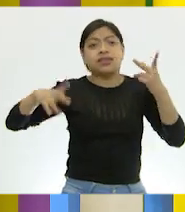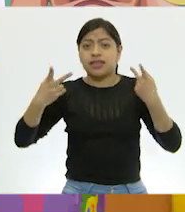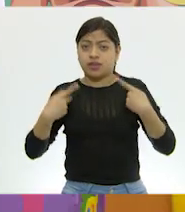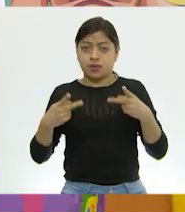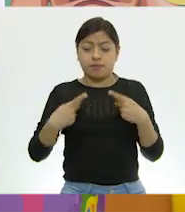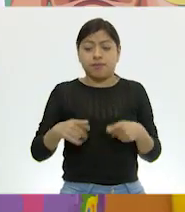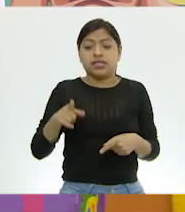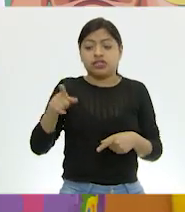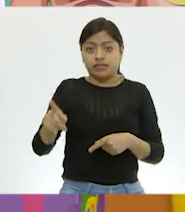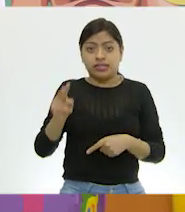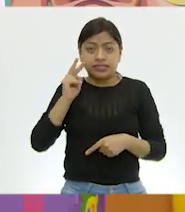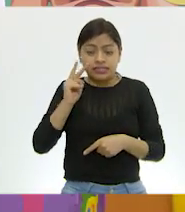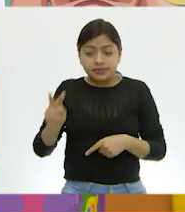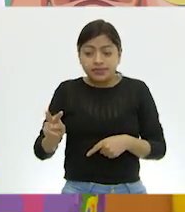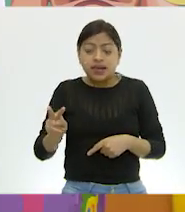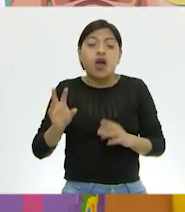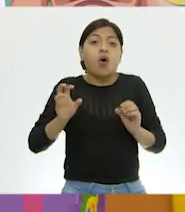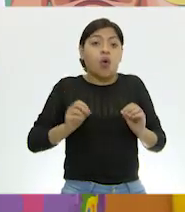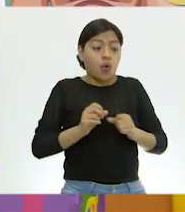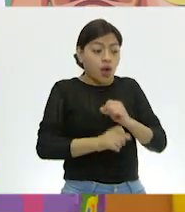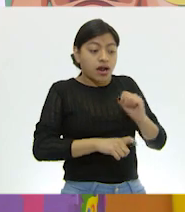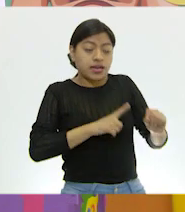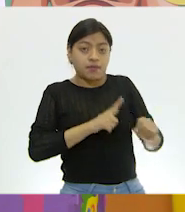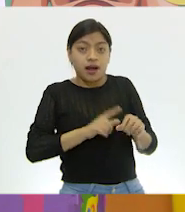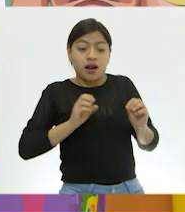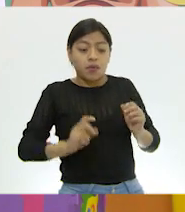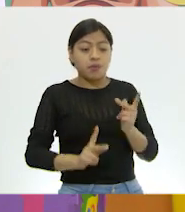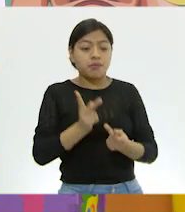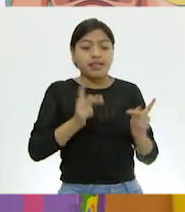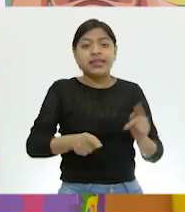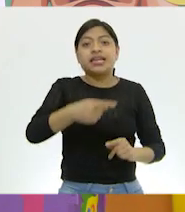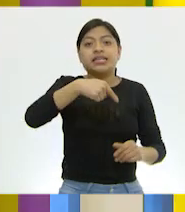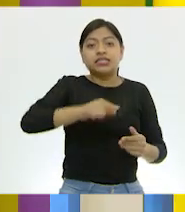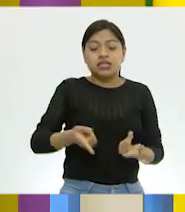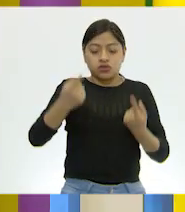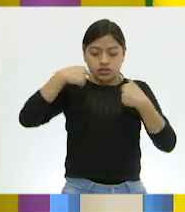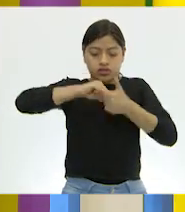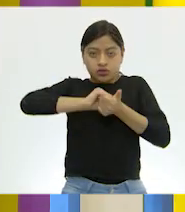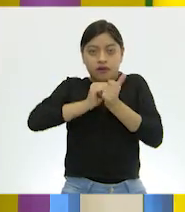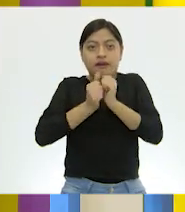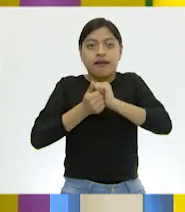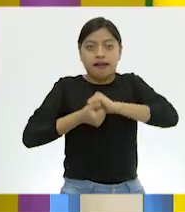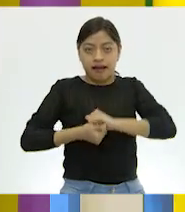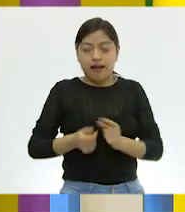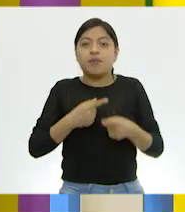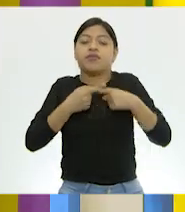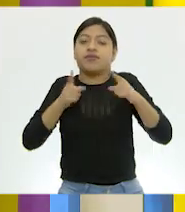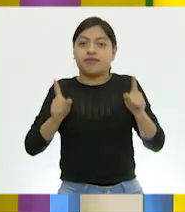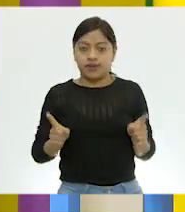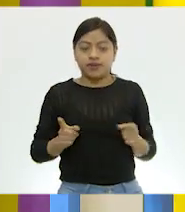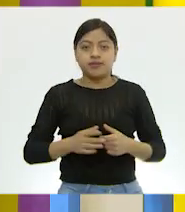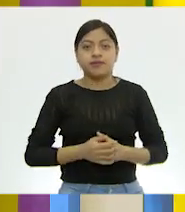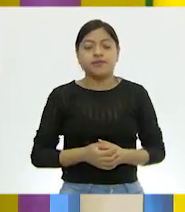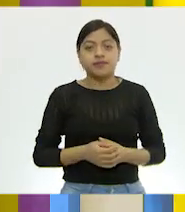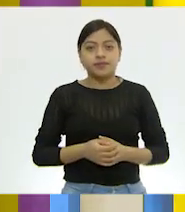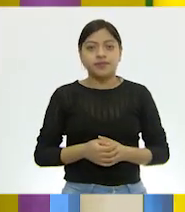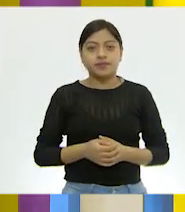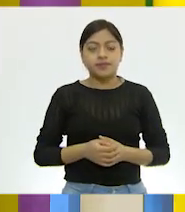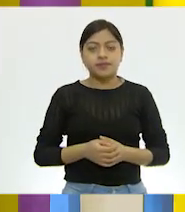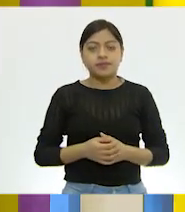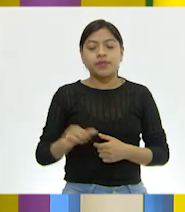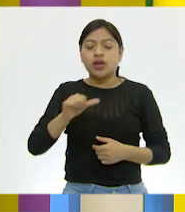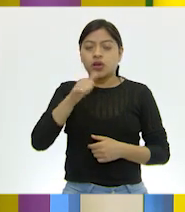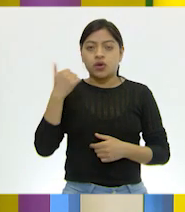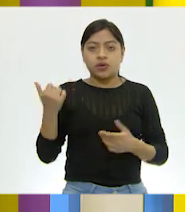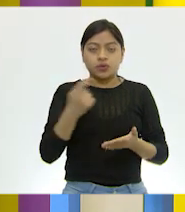del ser vivo que estemos viendo, va a ser diferente ese intercambio de gases. Claro, porque hay diferentes procesos, exactamente. Esta otra